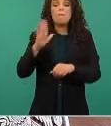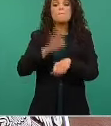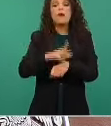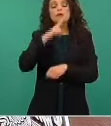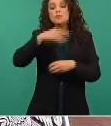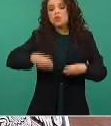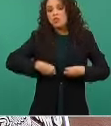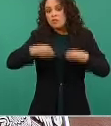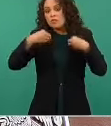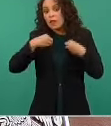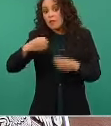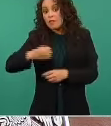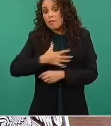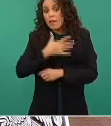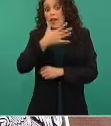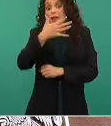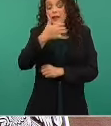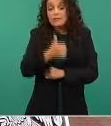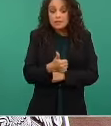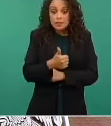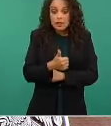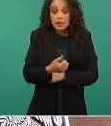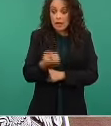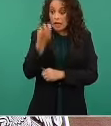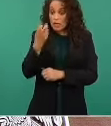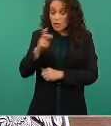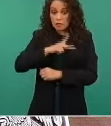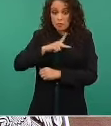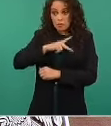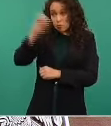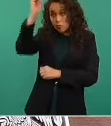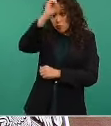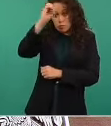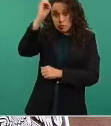Entonces, ese fue mi comentario y eso es lo que sostengo. Gracias. Gracias.